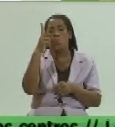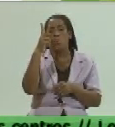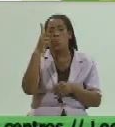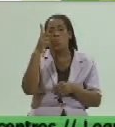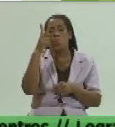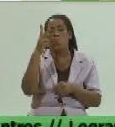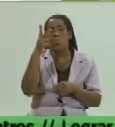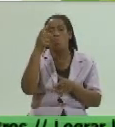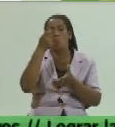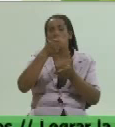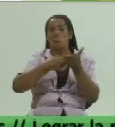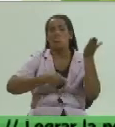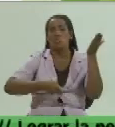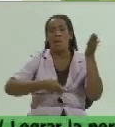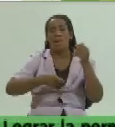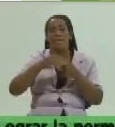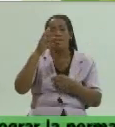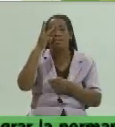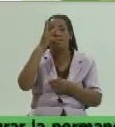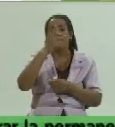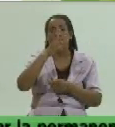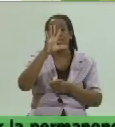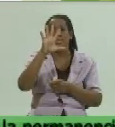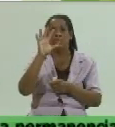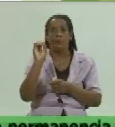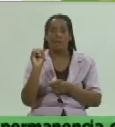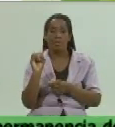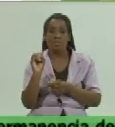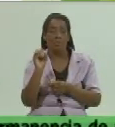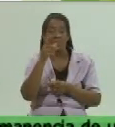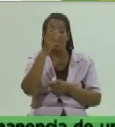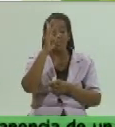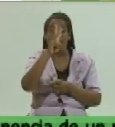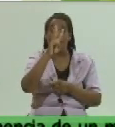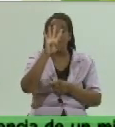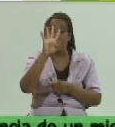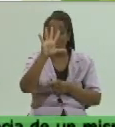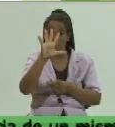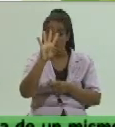multas de las 354 que se han aplicado en el sector no estatal